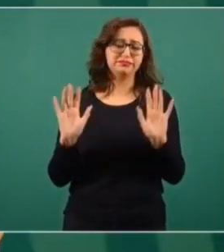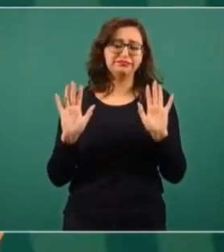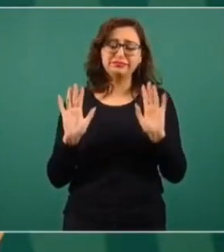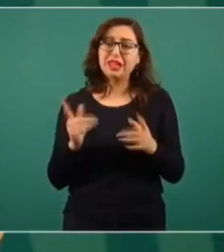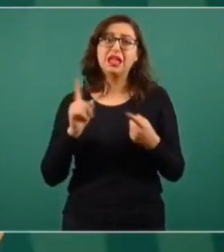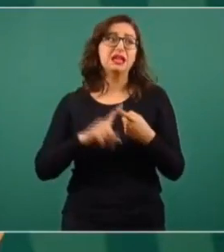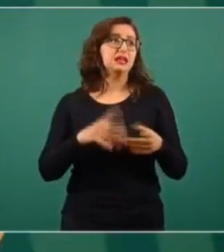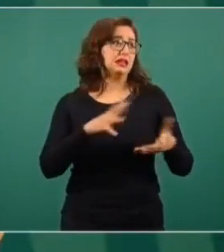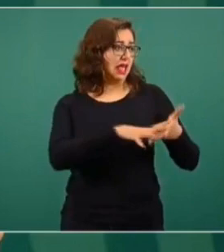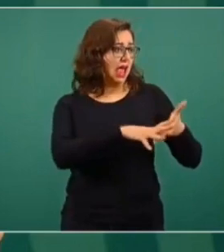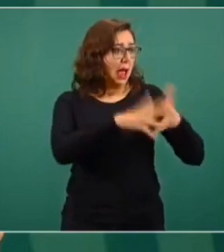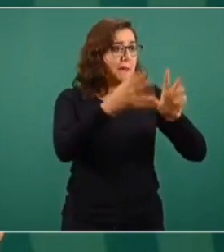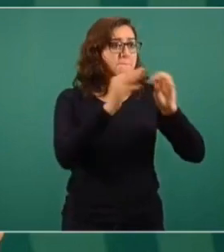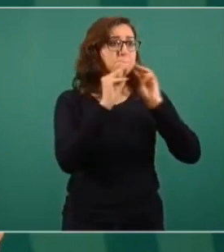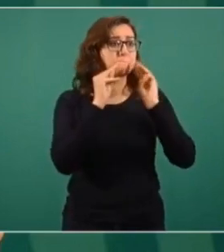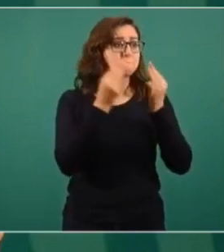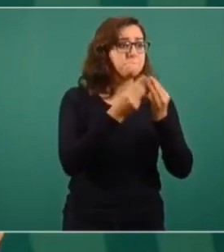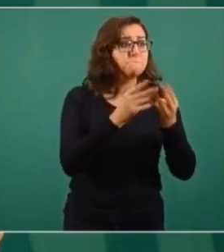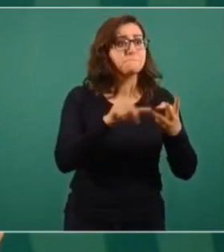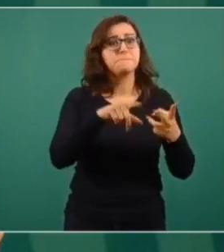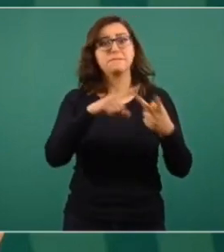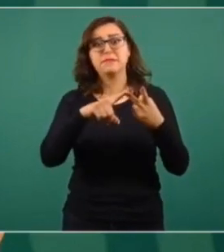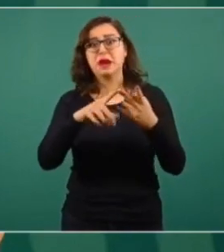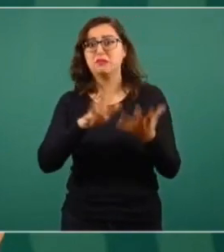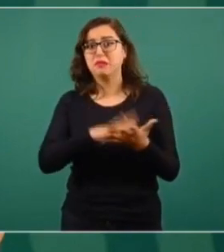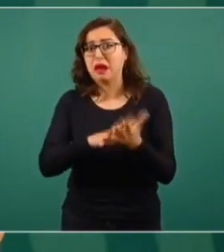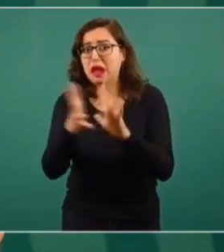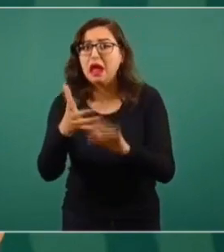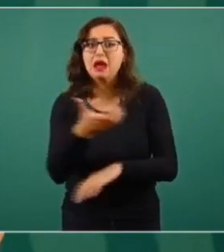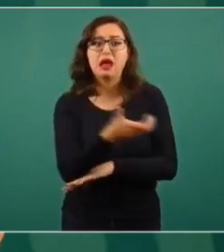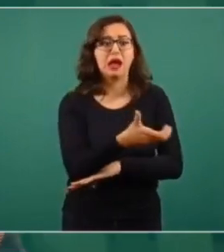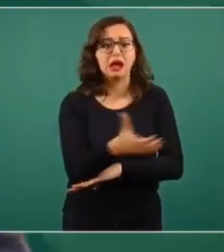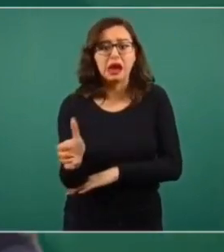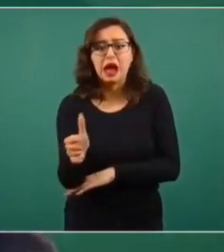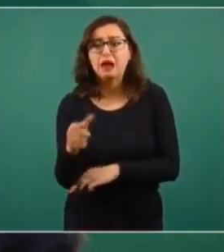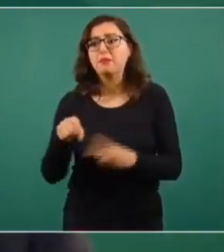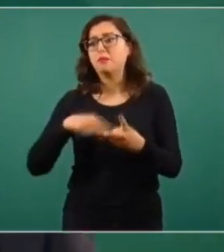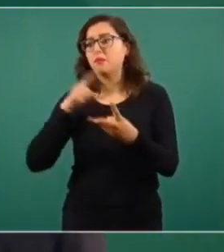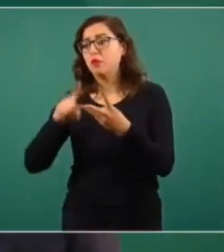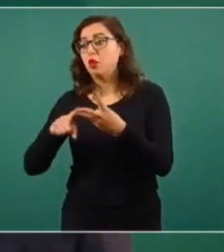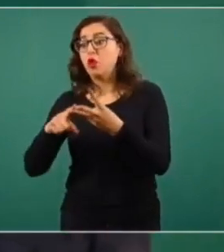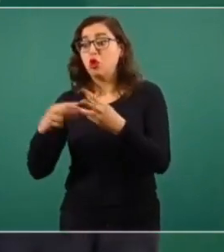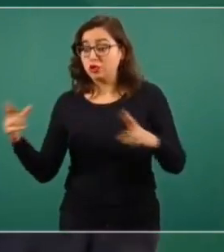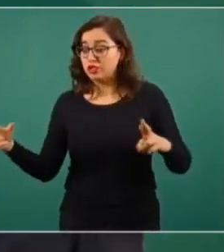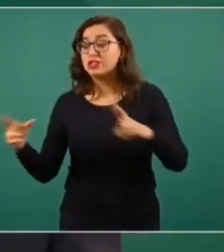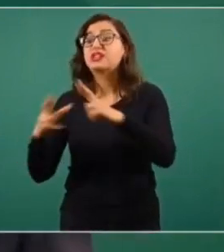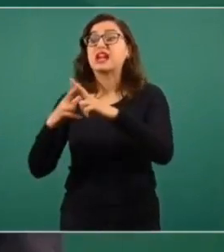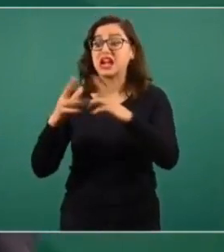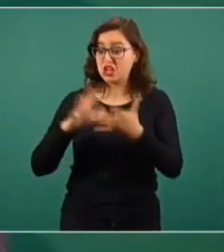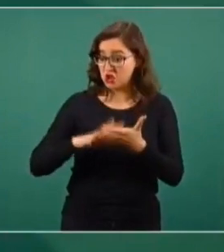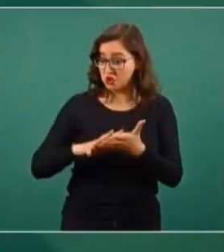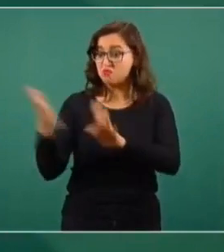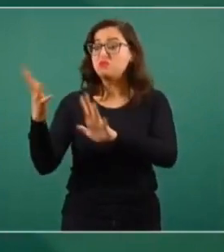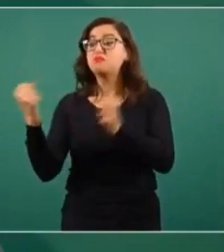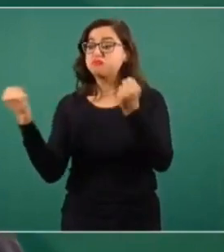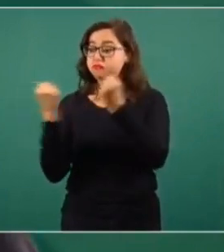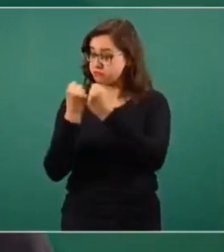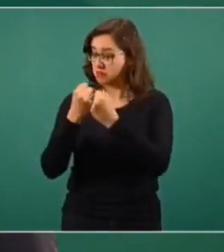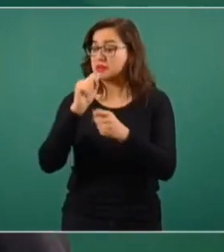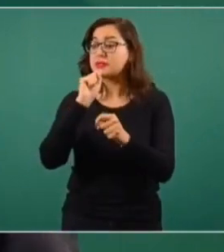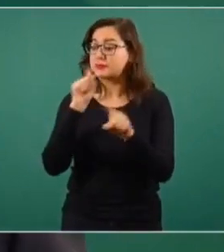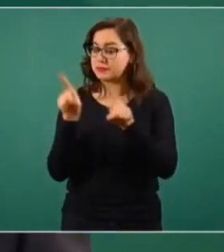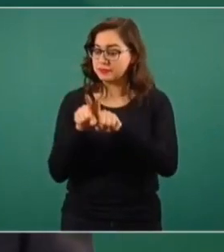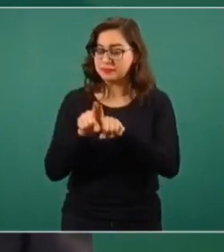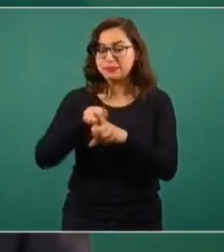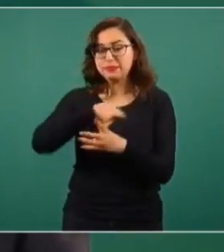desplazamientos derivados de conflictos agrarios, por diferencias y conflictos religiosos, otros los tenemos, otros